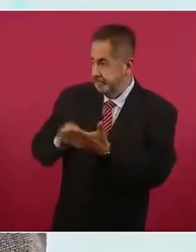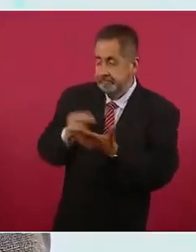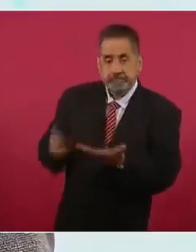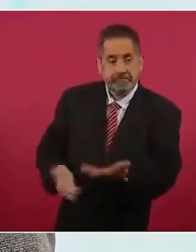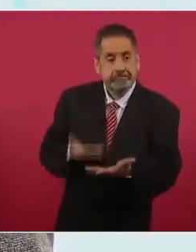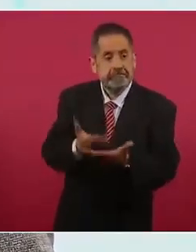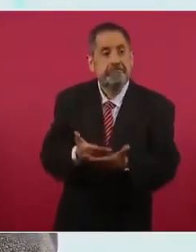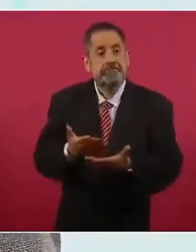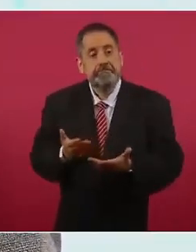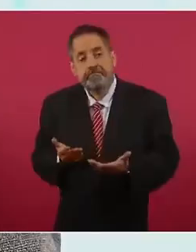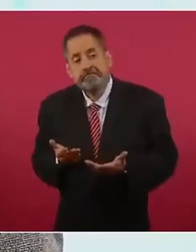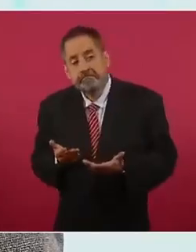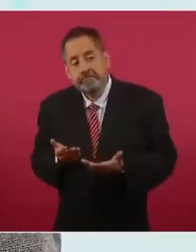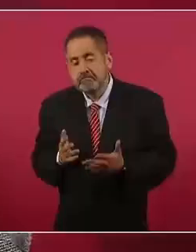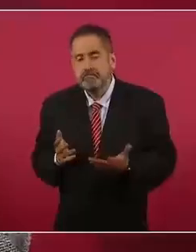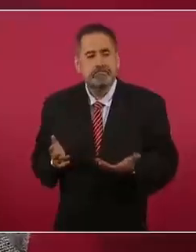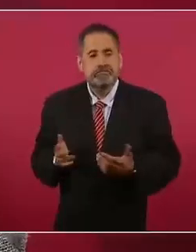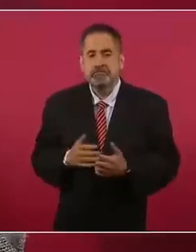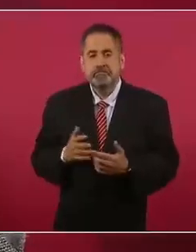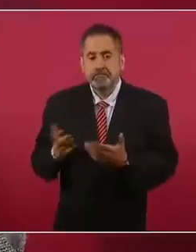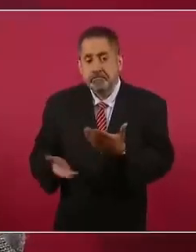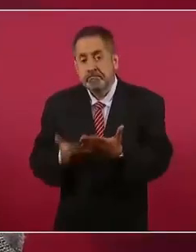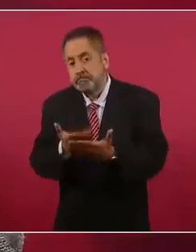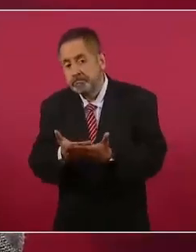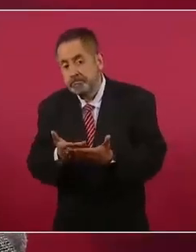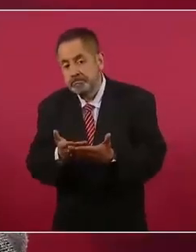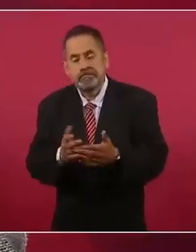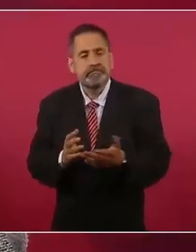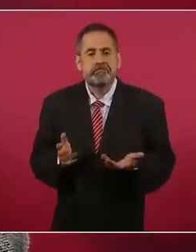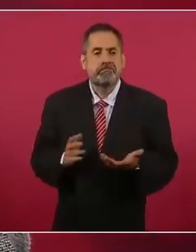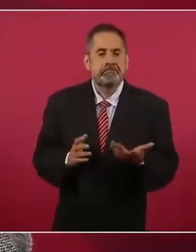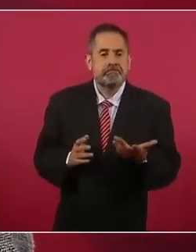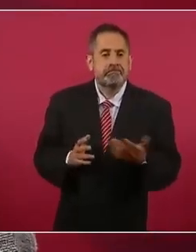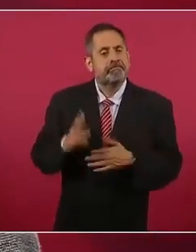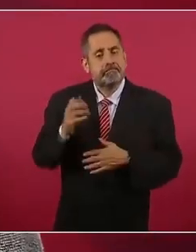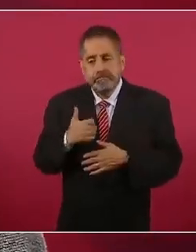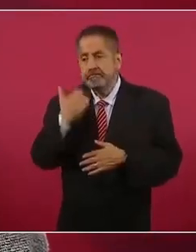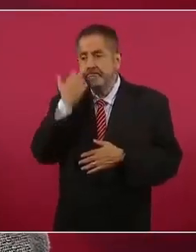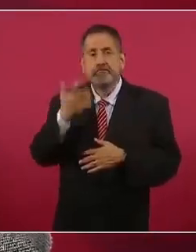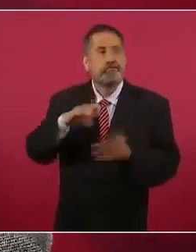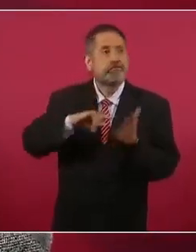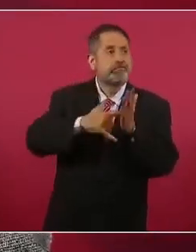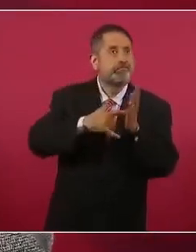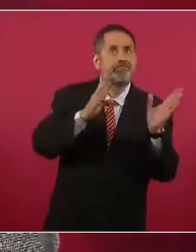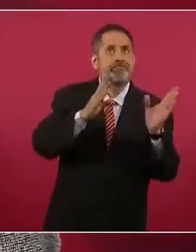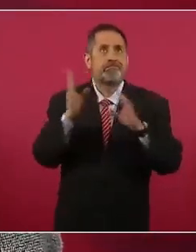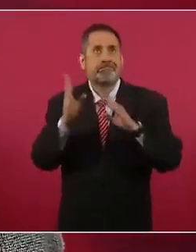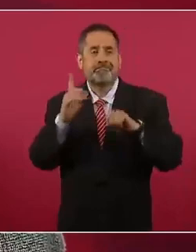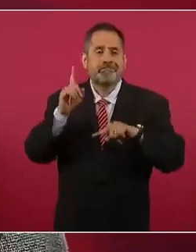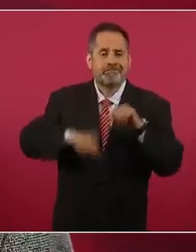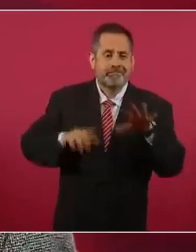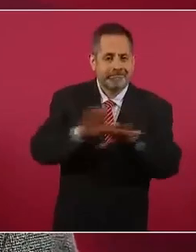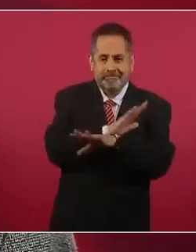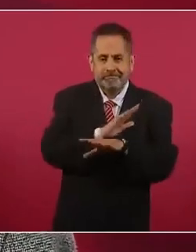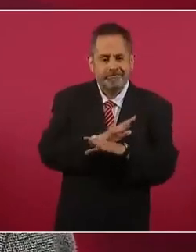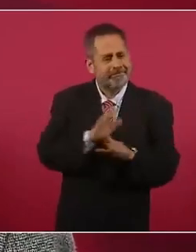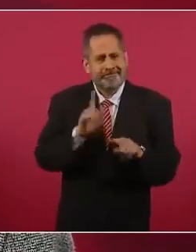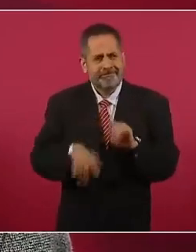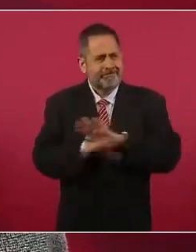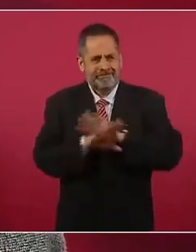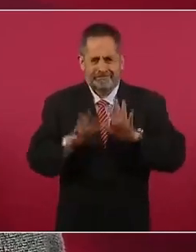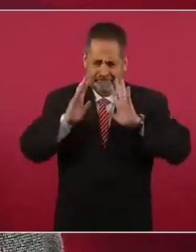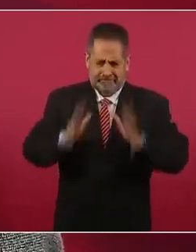presentado para la eliminación del cambio de verano. Desde 1996